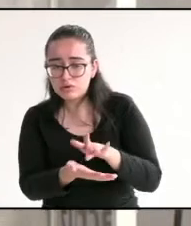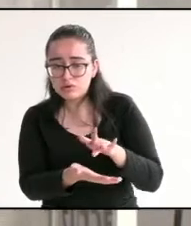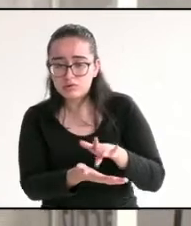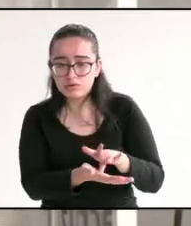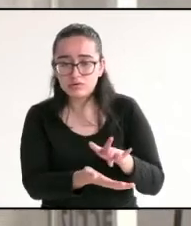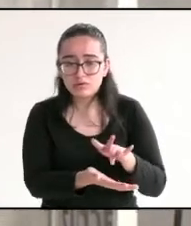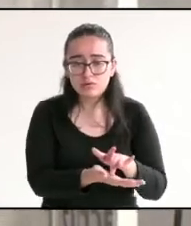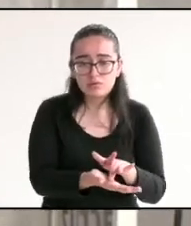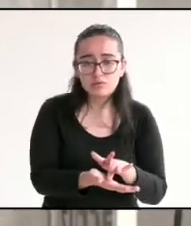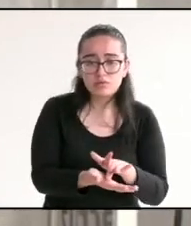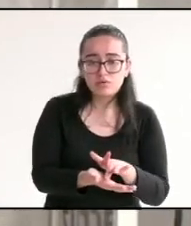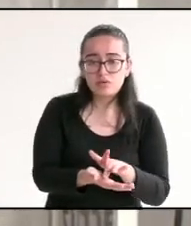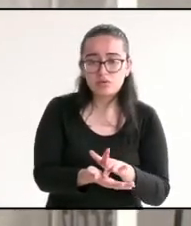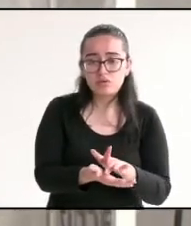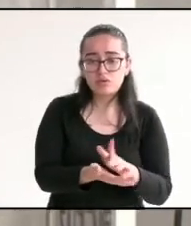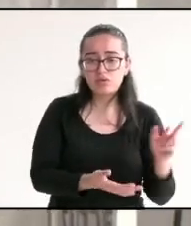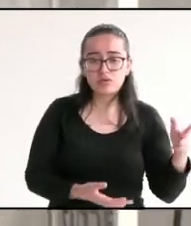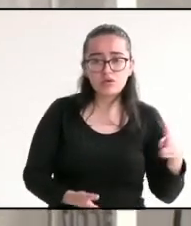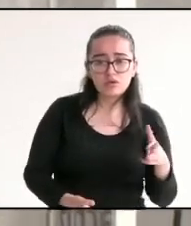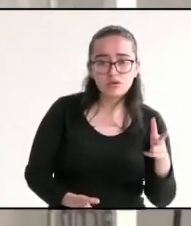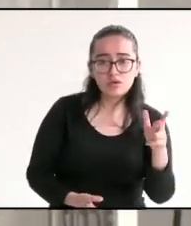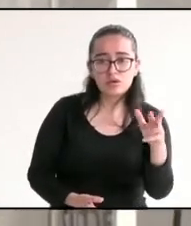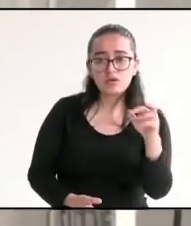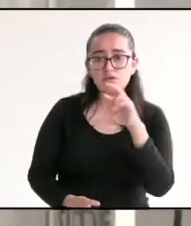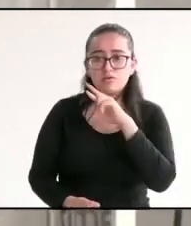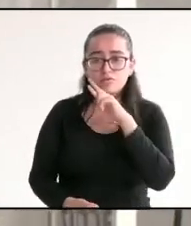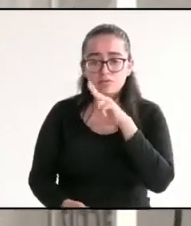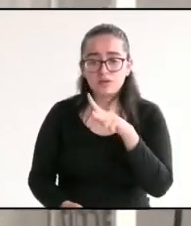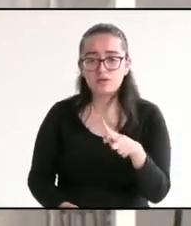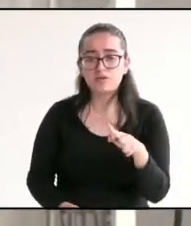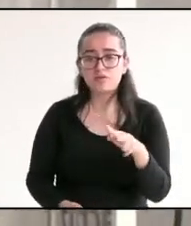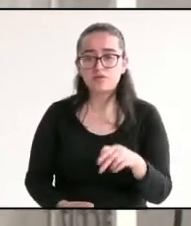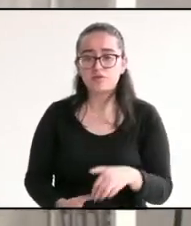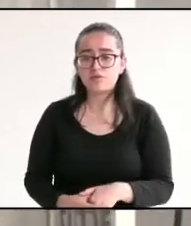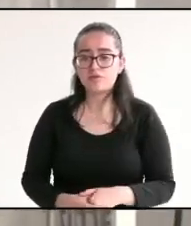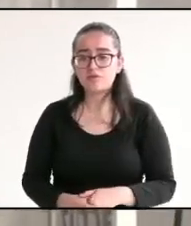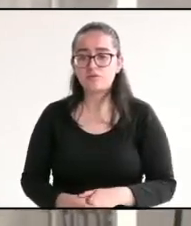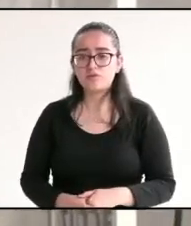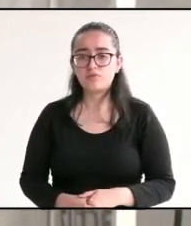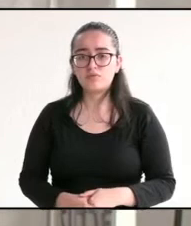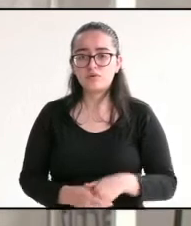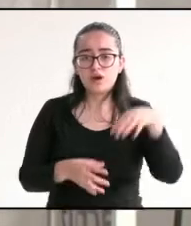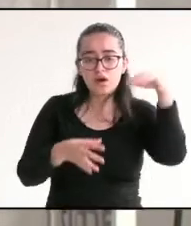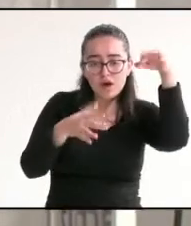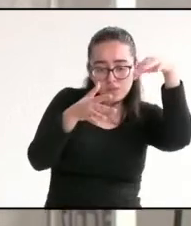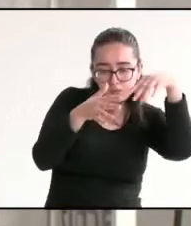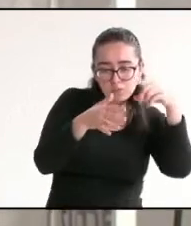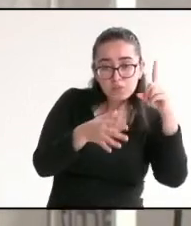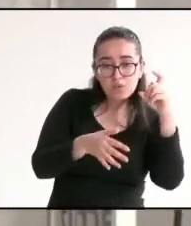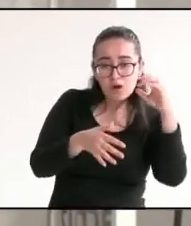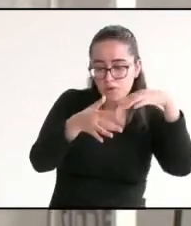recarguen los mantos acuíferos. Las plantas de tratamiento deben de funcionar adecuadamente.